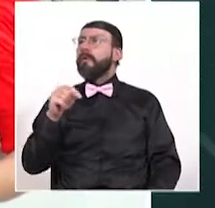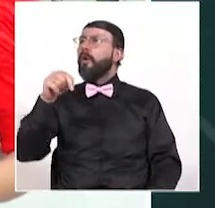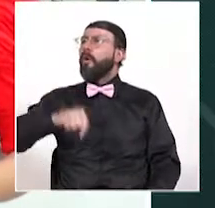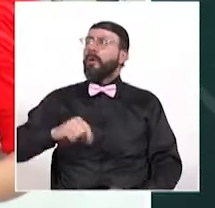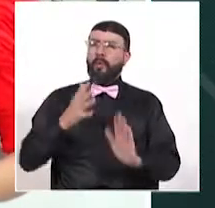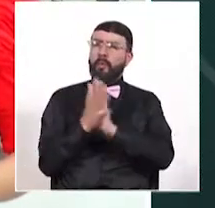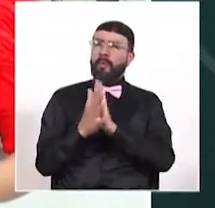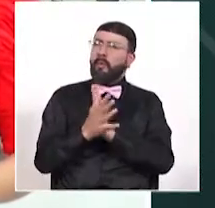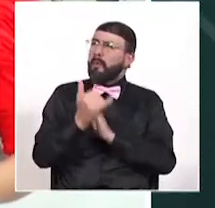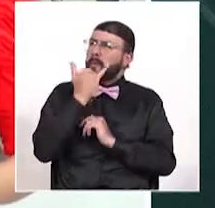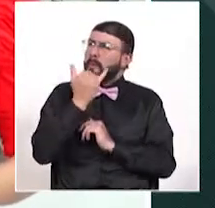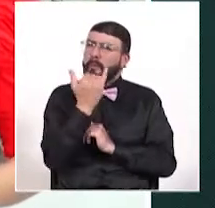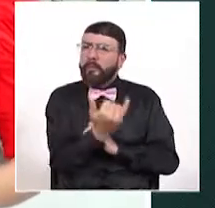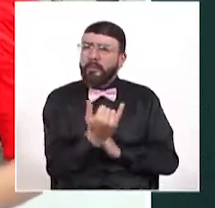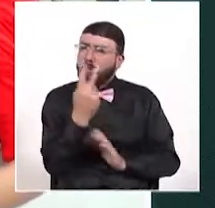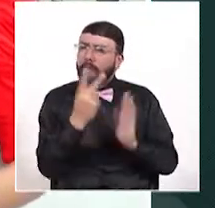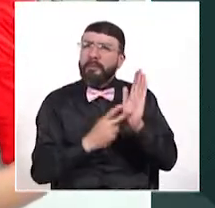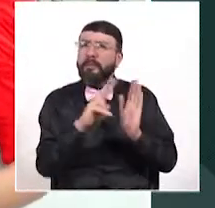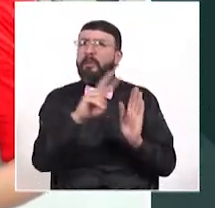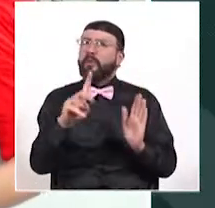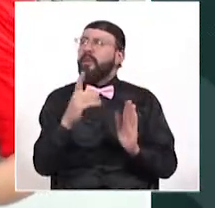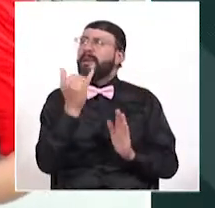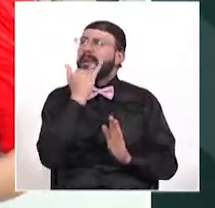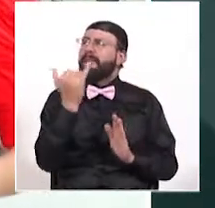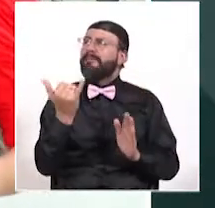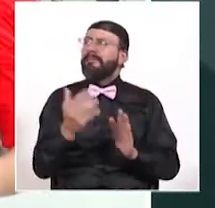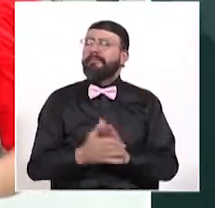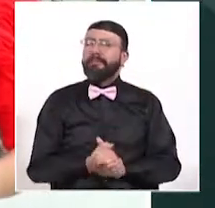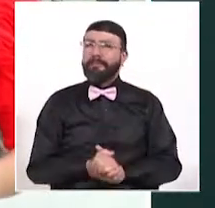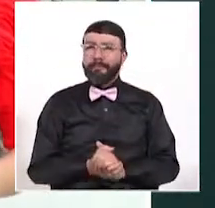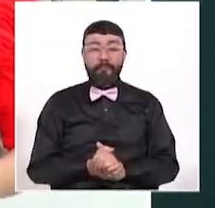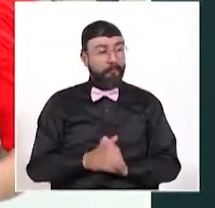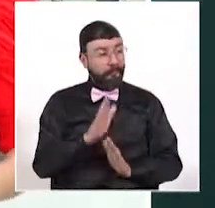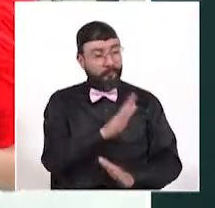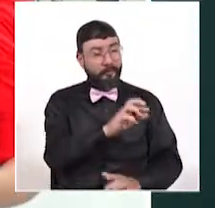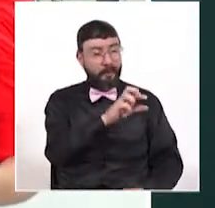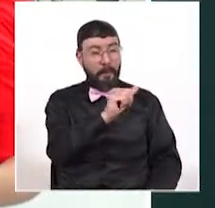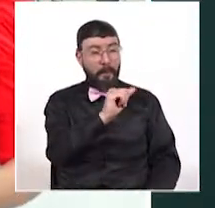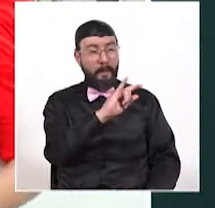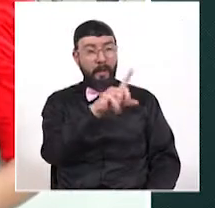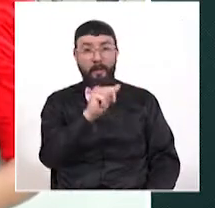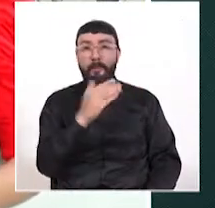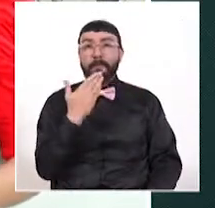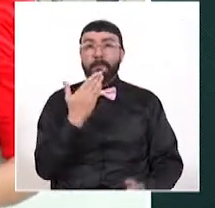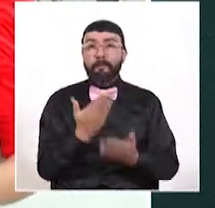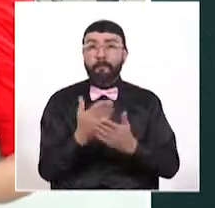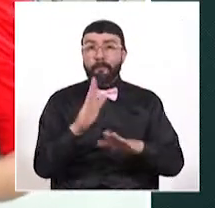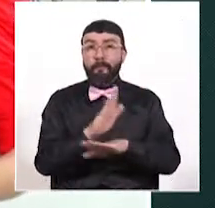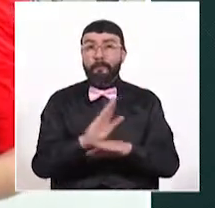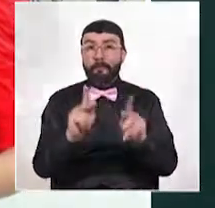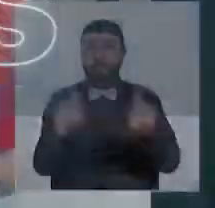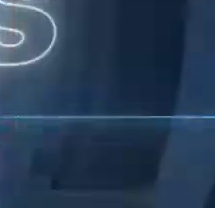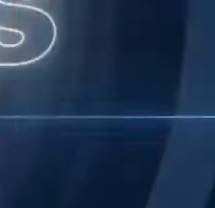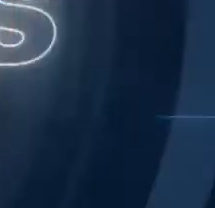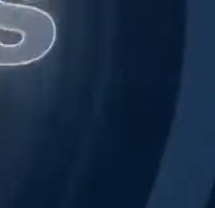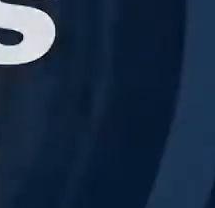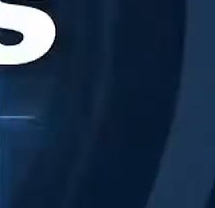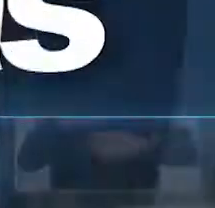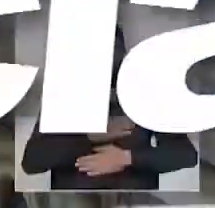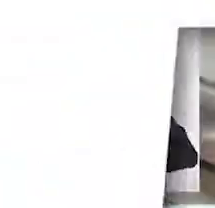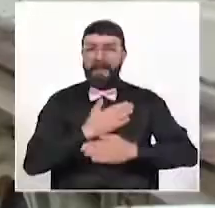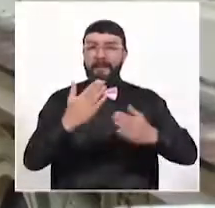esta hora en materia de 2021? Muy buenas tardes. Paula y Televidente es un cordial saludo y es que en el desarrollo de las